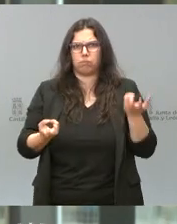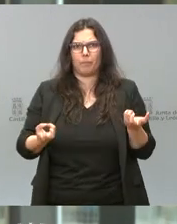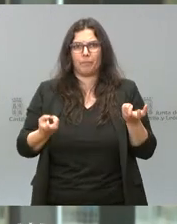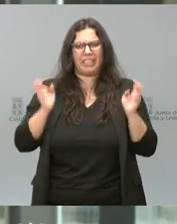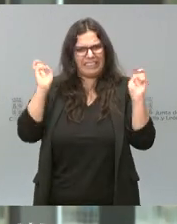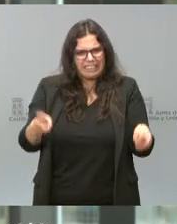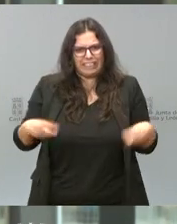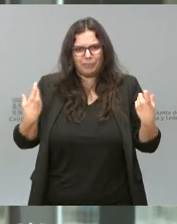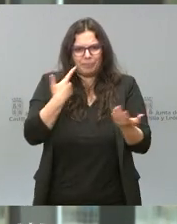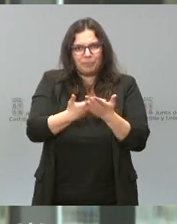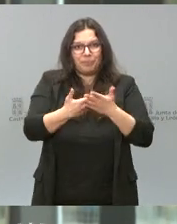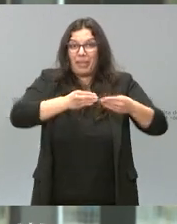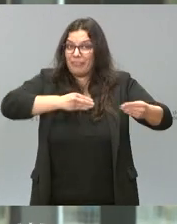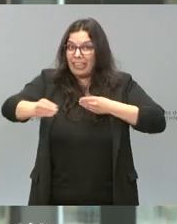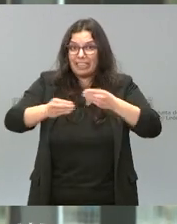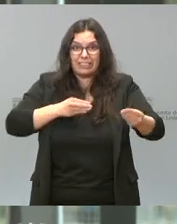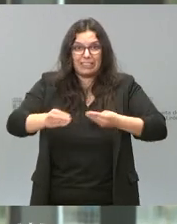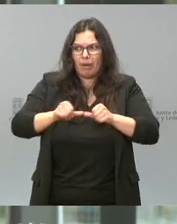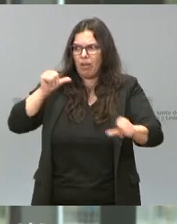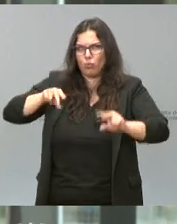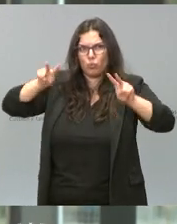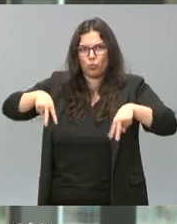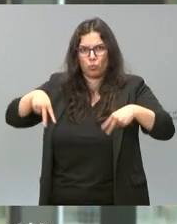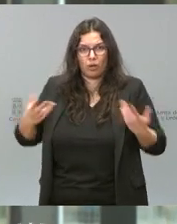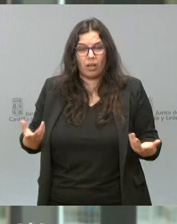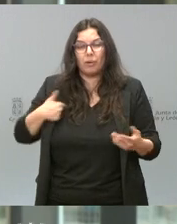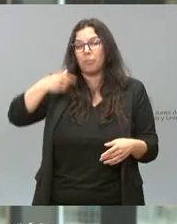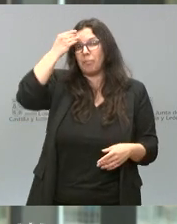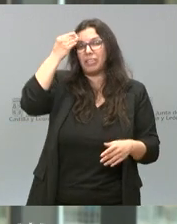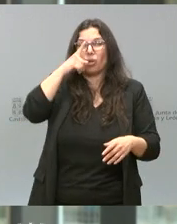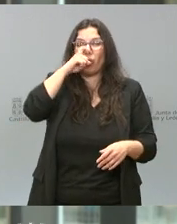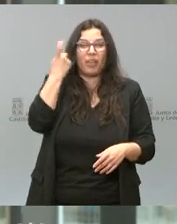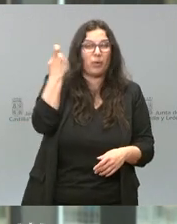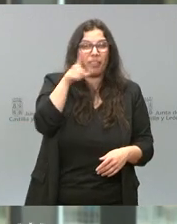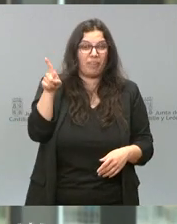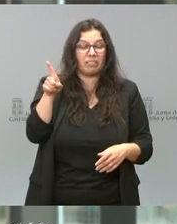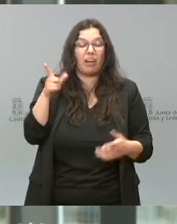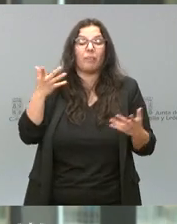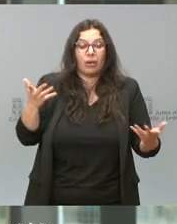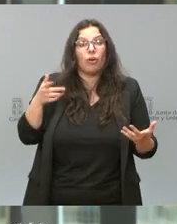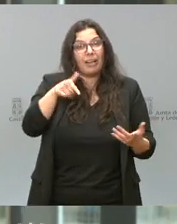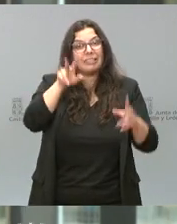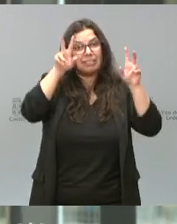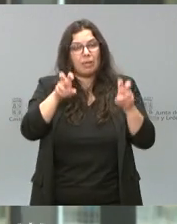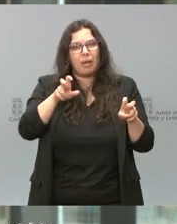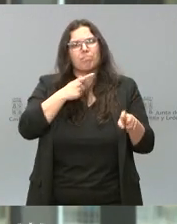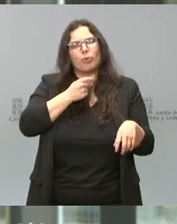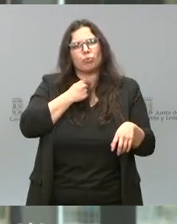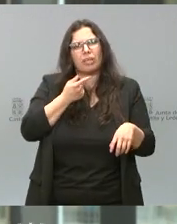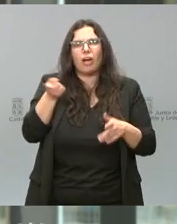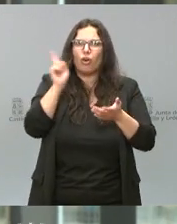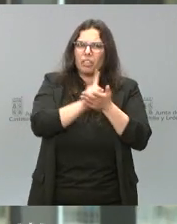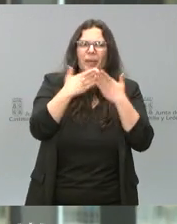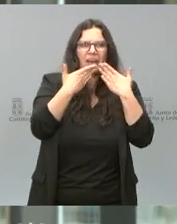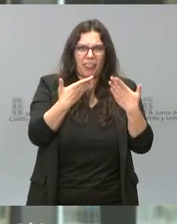demostrar una flexibilidad innata. Creo que no hace falta que lo recuerde. Y en este punto sí me gustaría volver a los